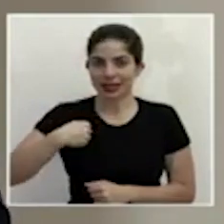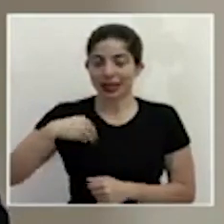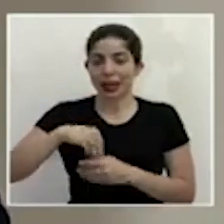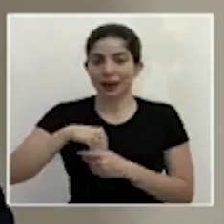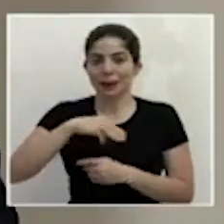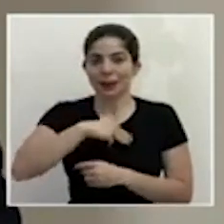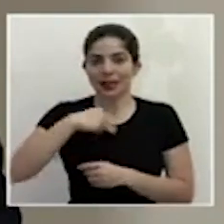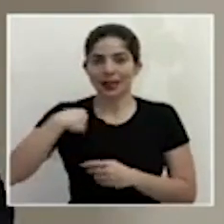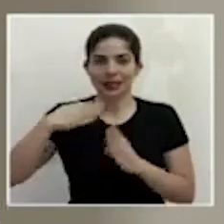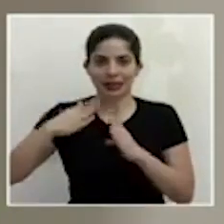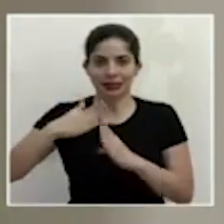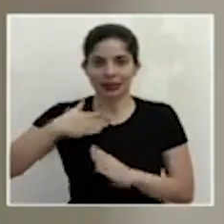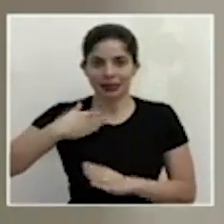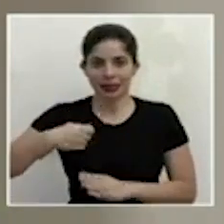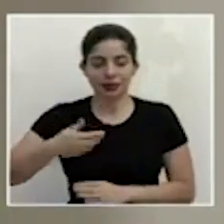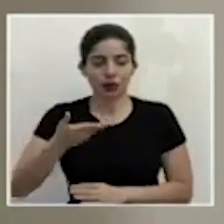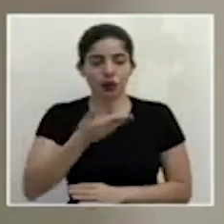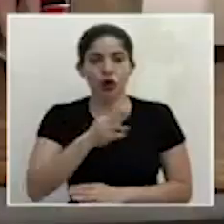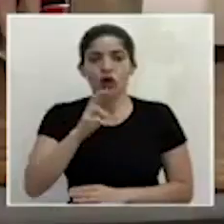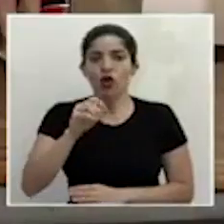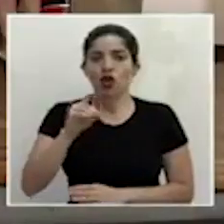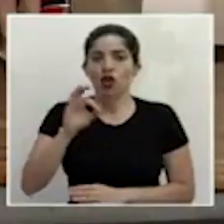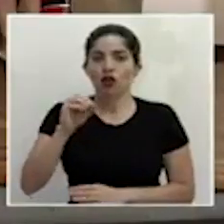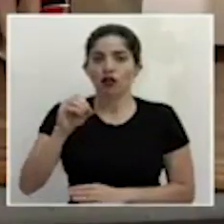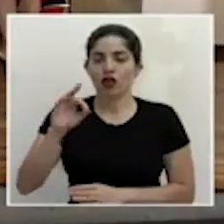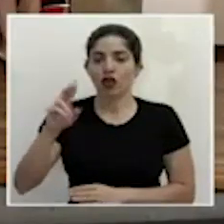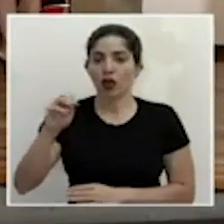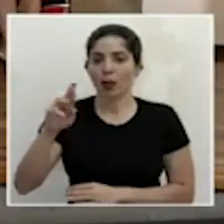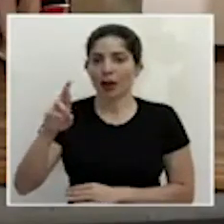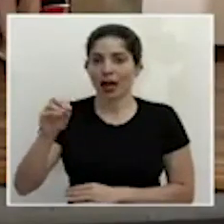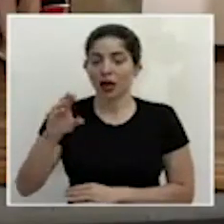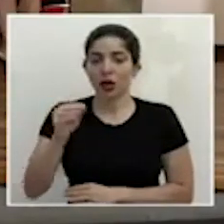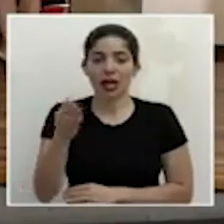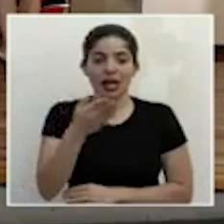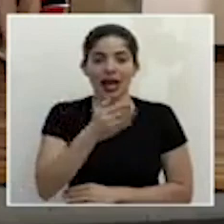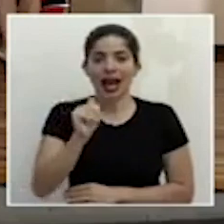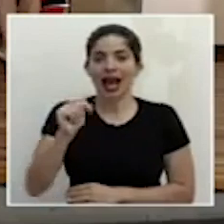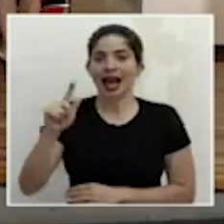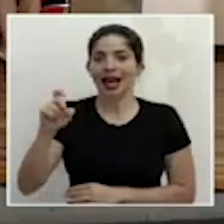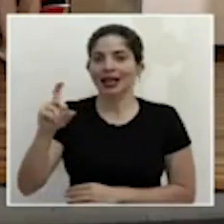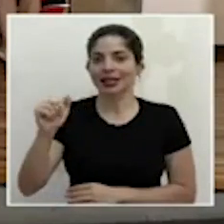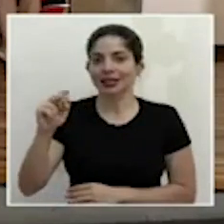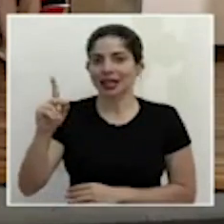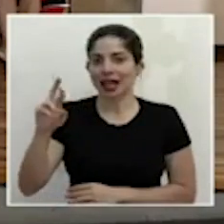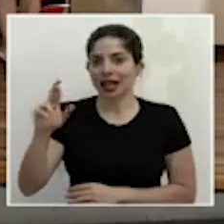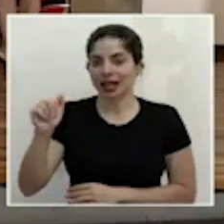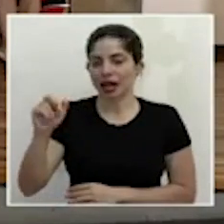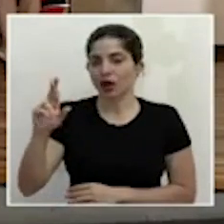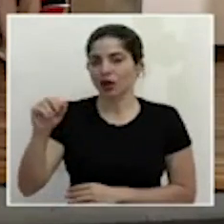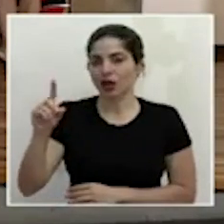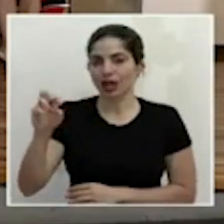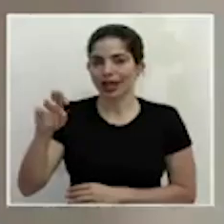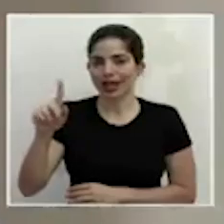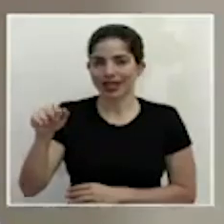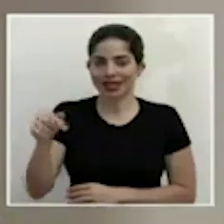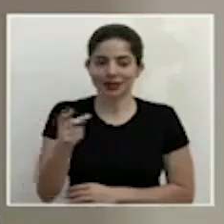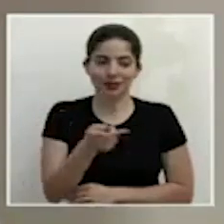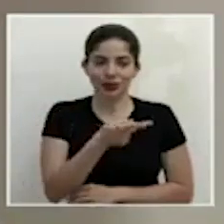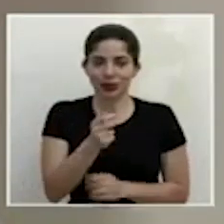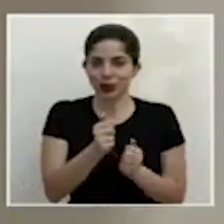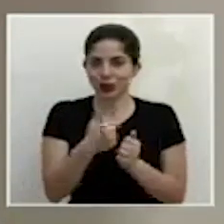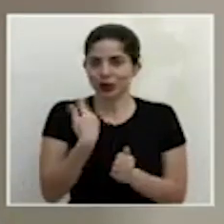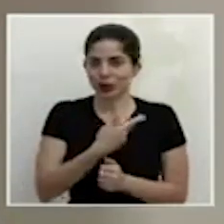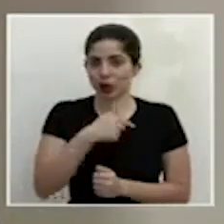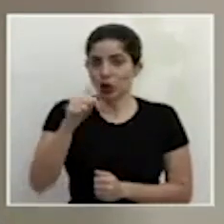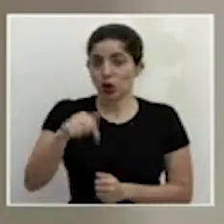de la Presidencia, a don Rolfo Romero y a doña Alexandra Rodríguez que nos acompañan hoy. Yo